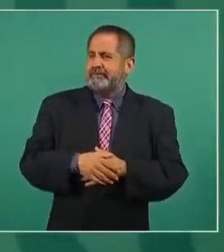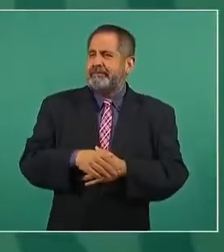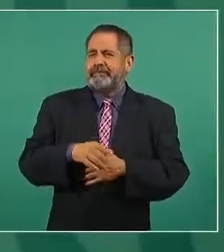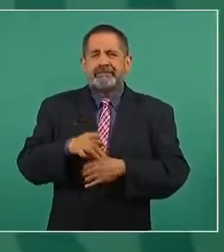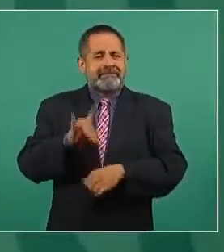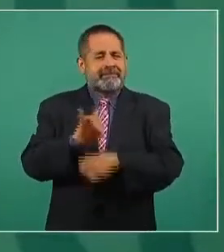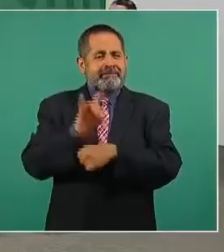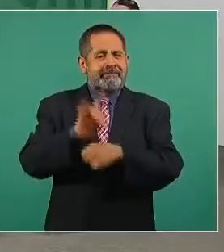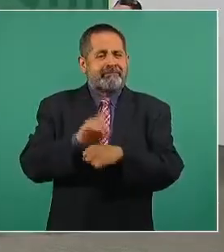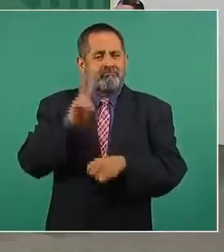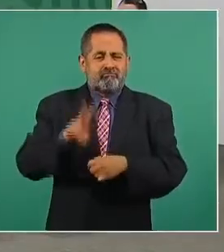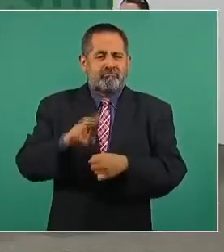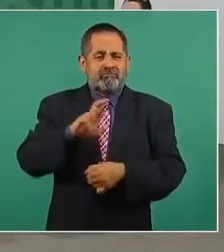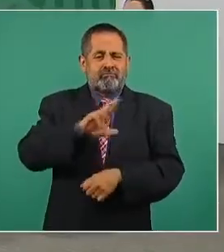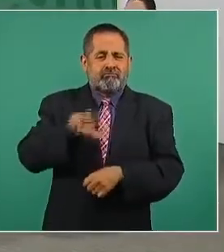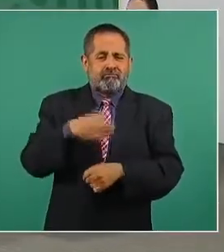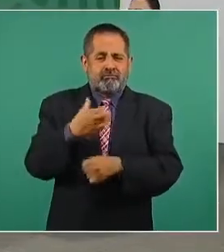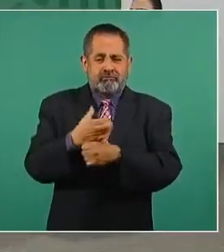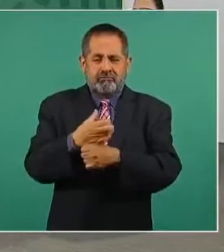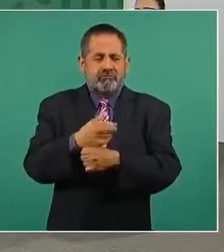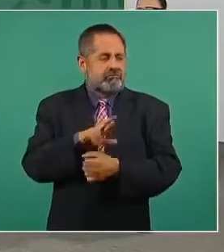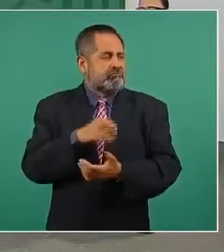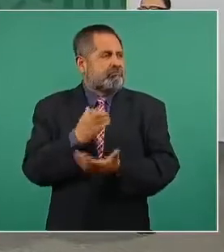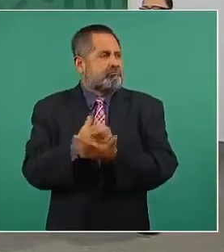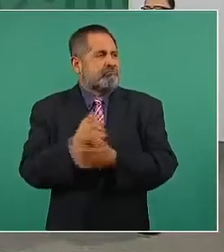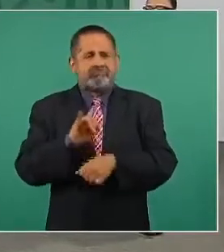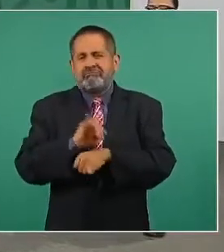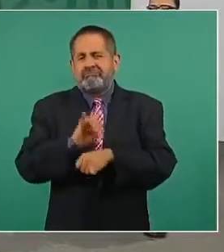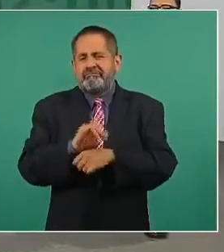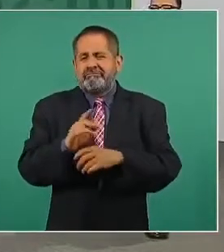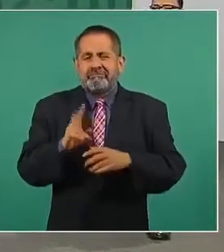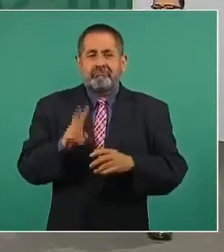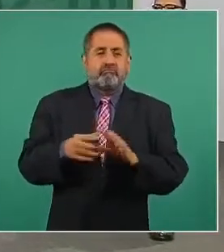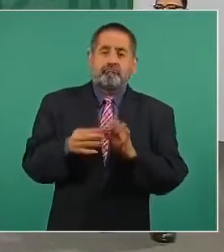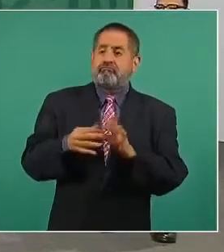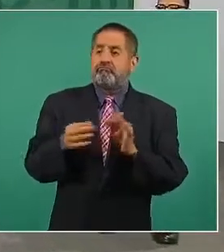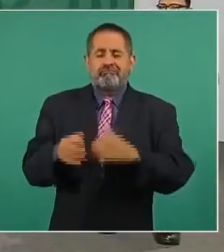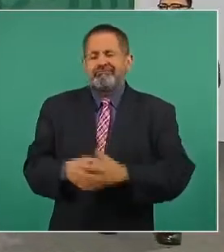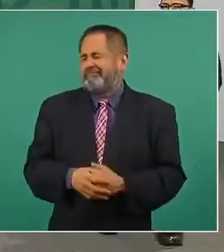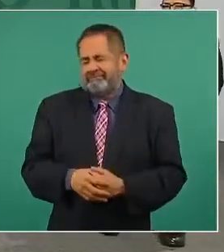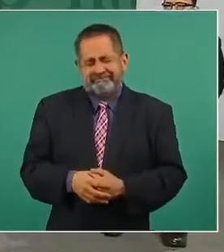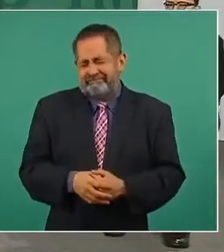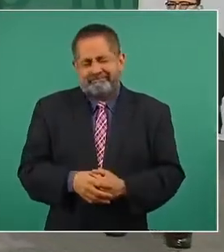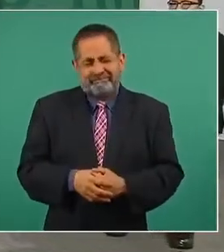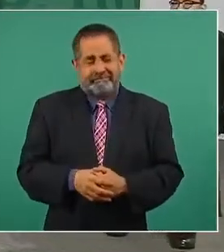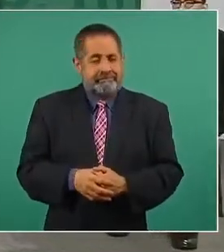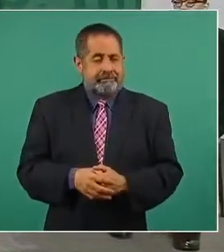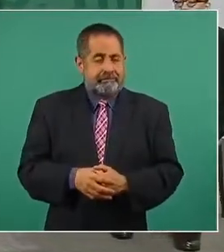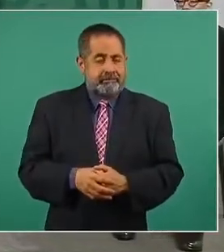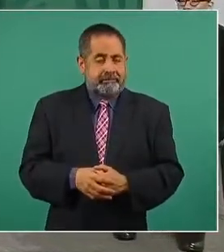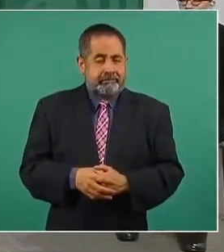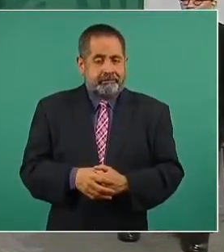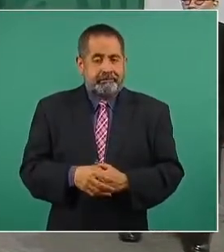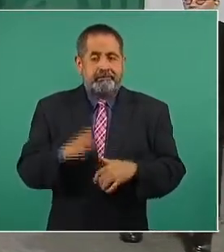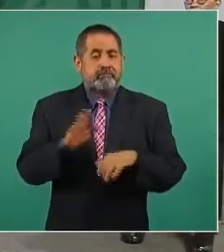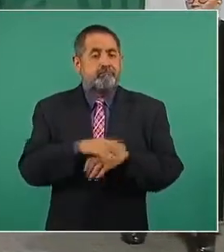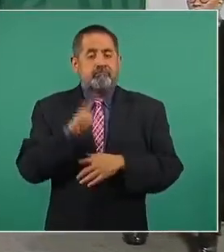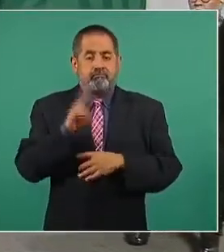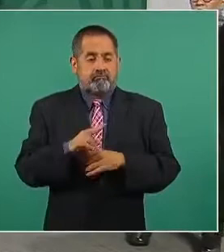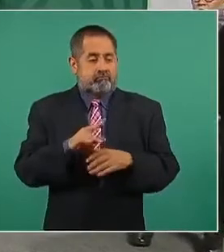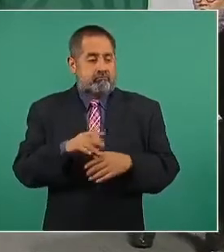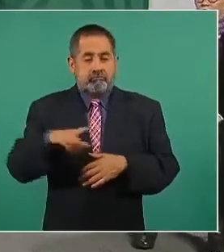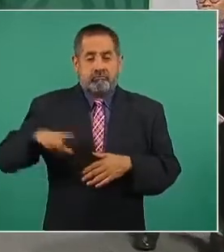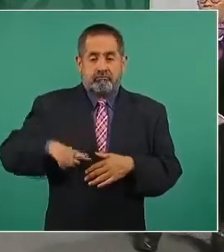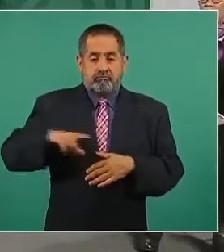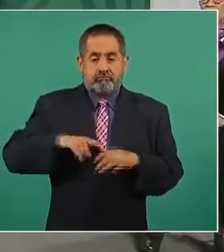porque estaba tomado el